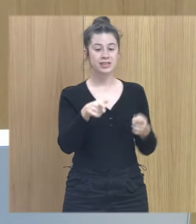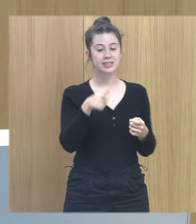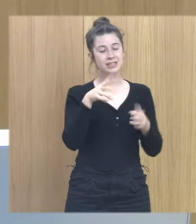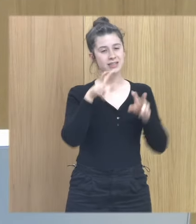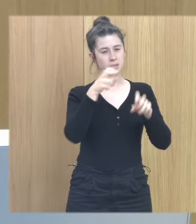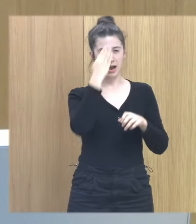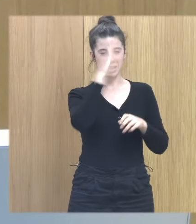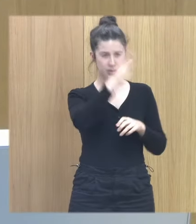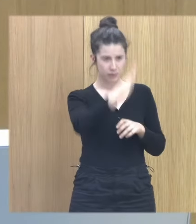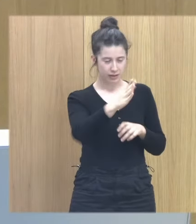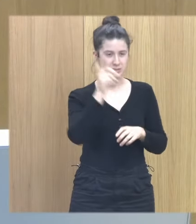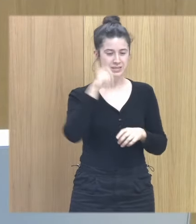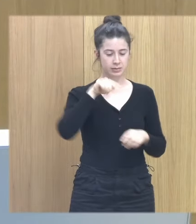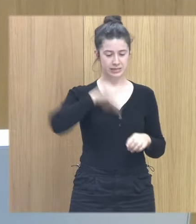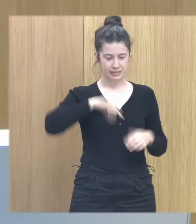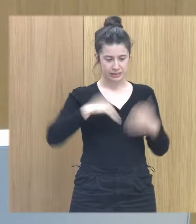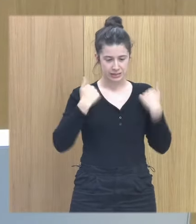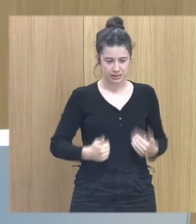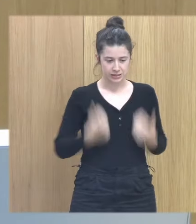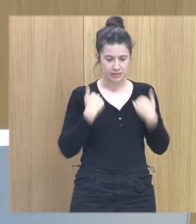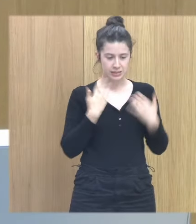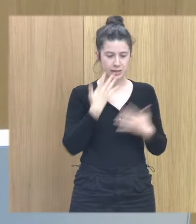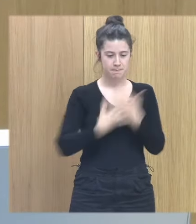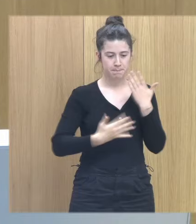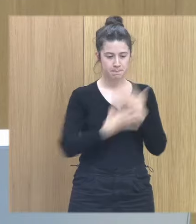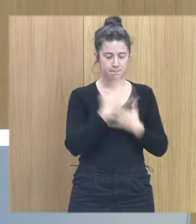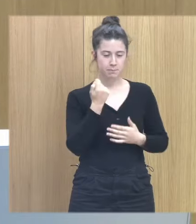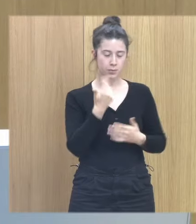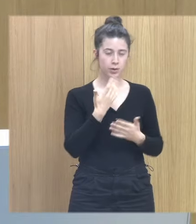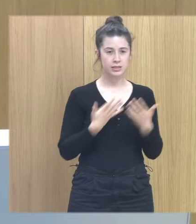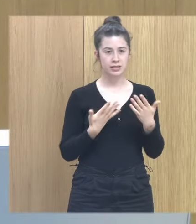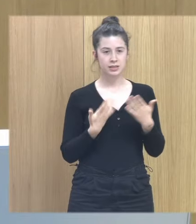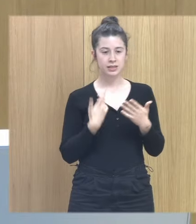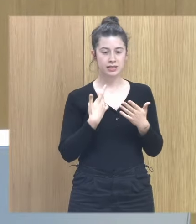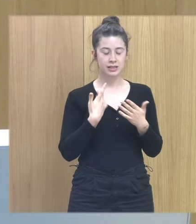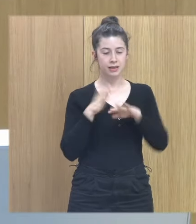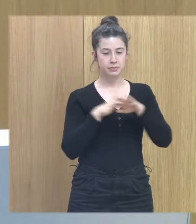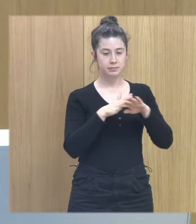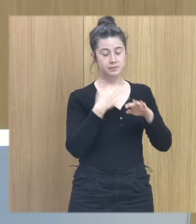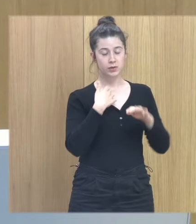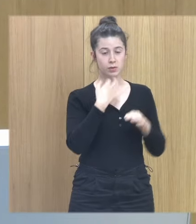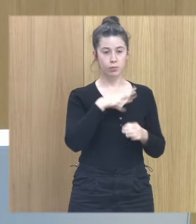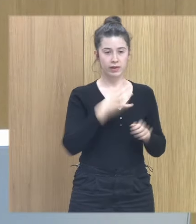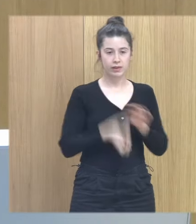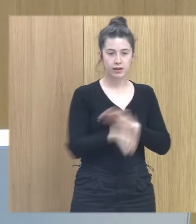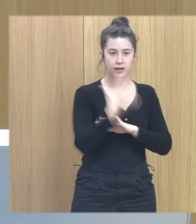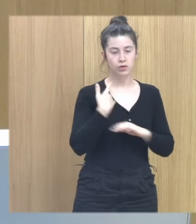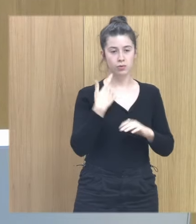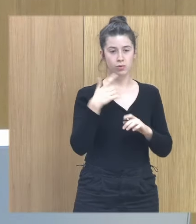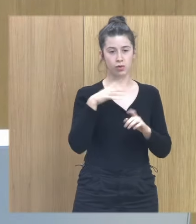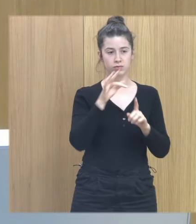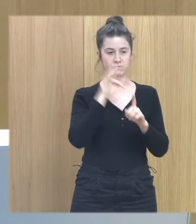sensación corporal mezclada, que además produce un elemento paradigmático del abuso